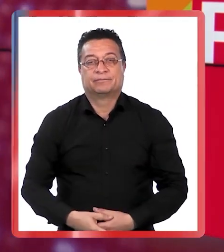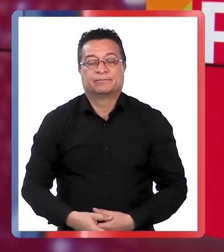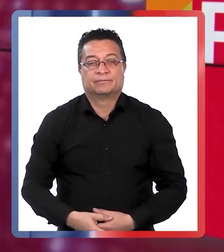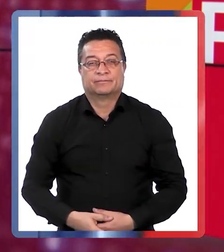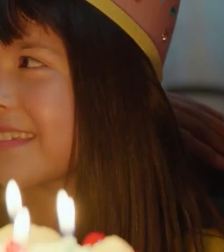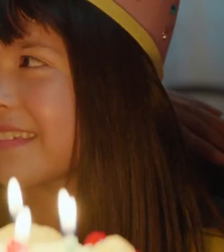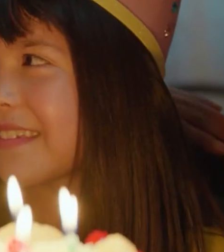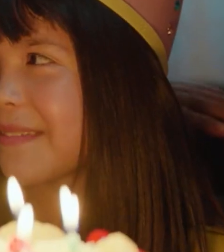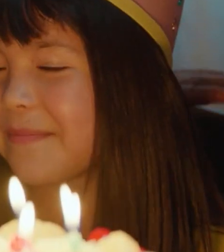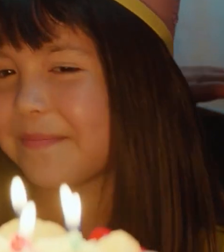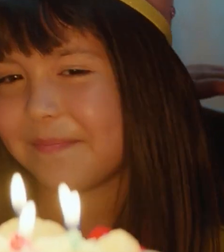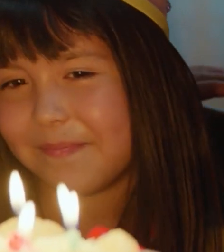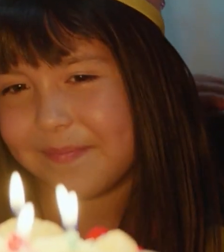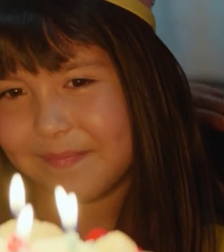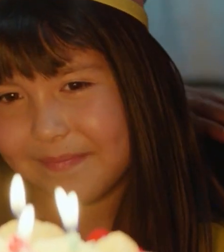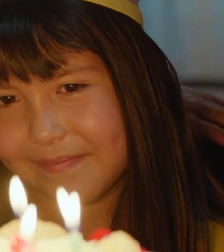vaya